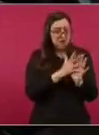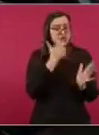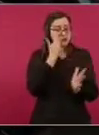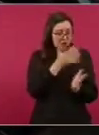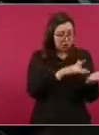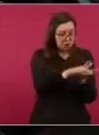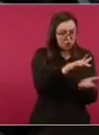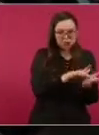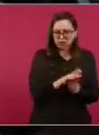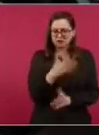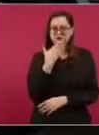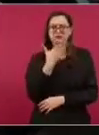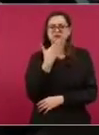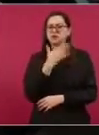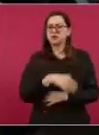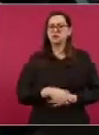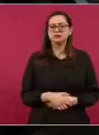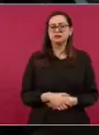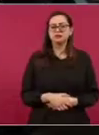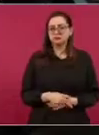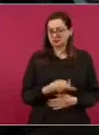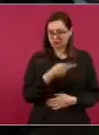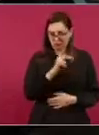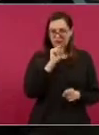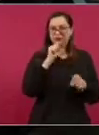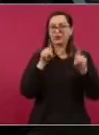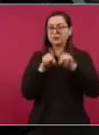hagan la otra consulta, la del agua.